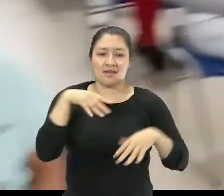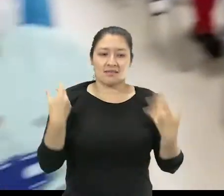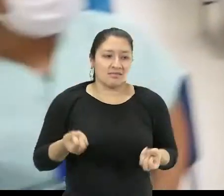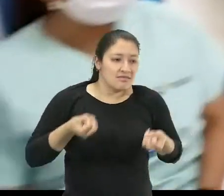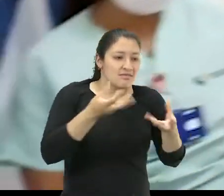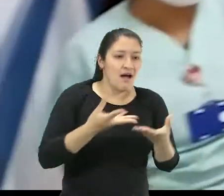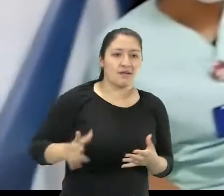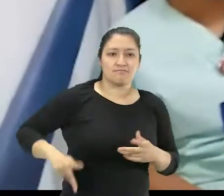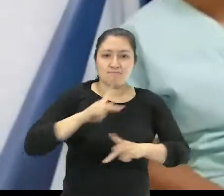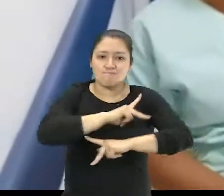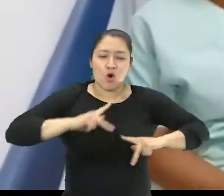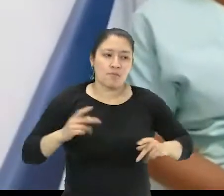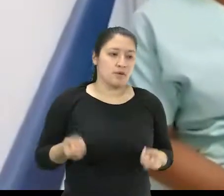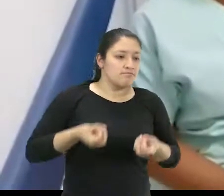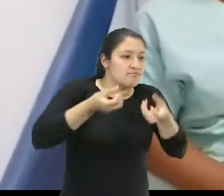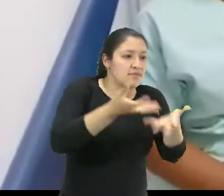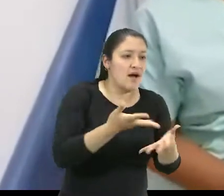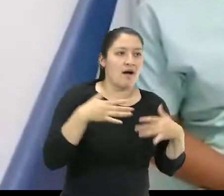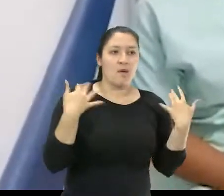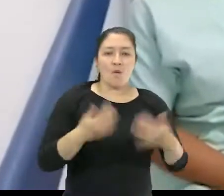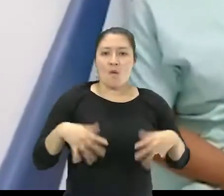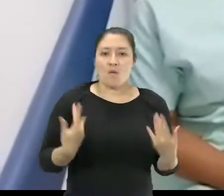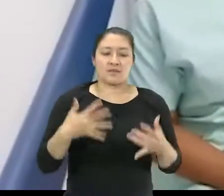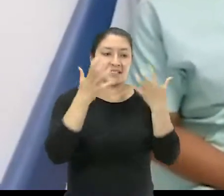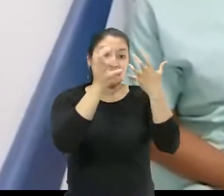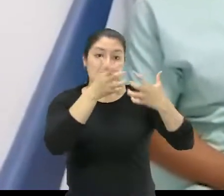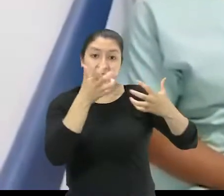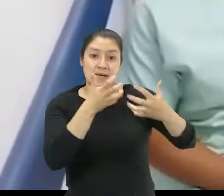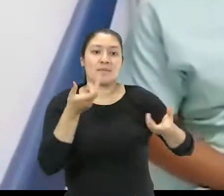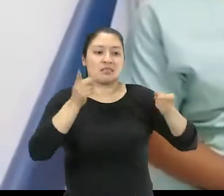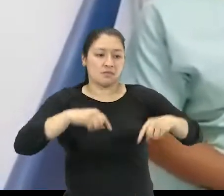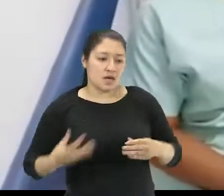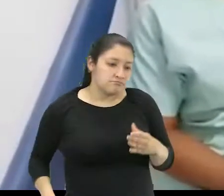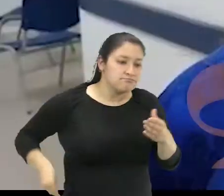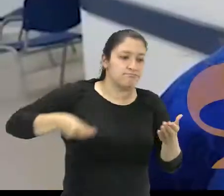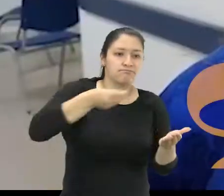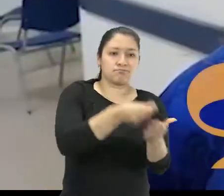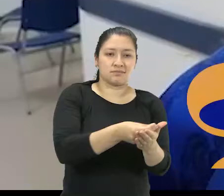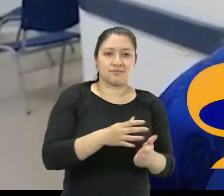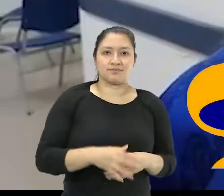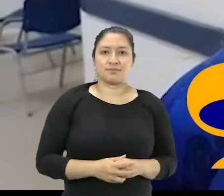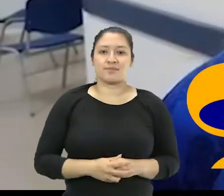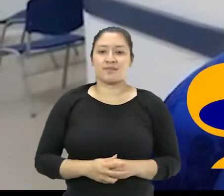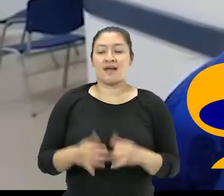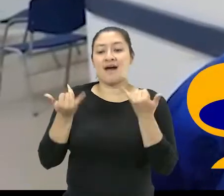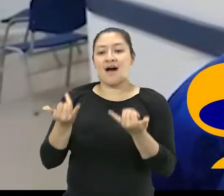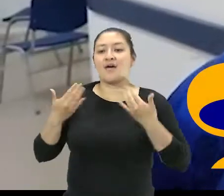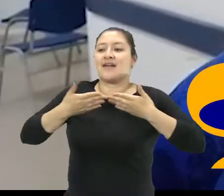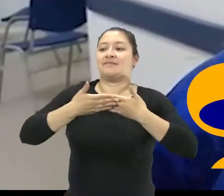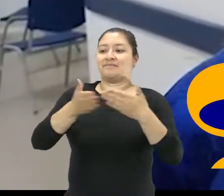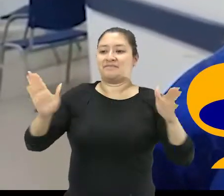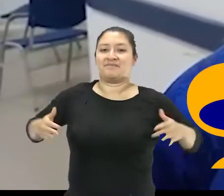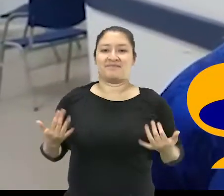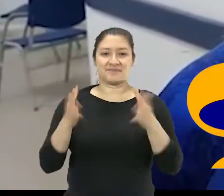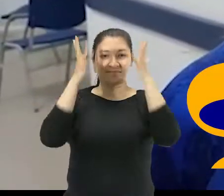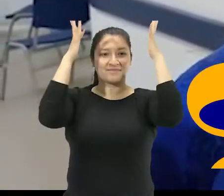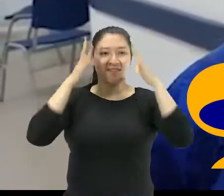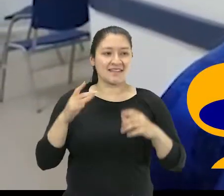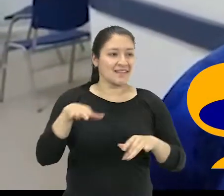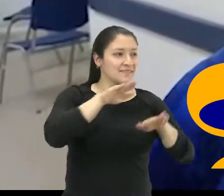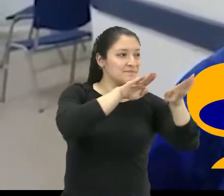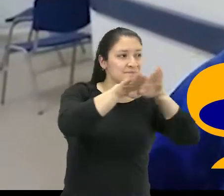alcaldía por parte de la nación recursos de regalías ya es la inauguración pues con todos los entes de salud